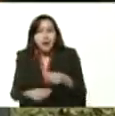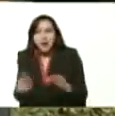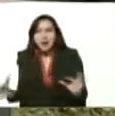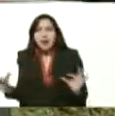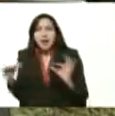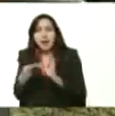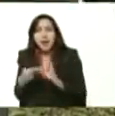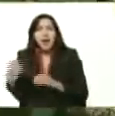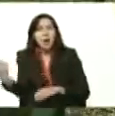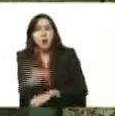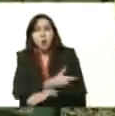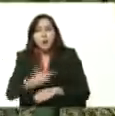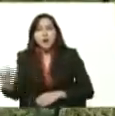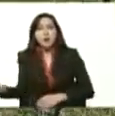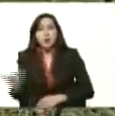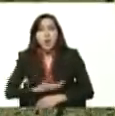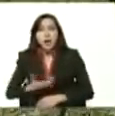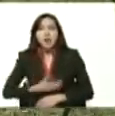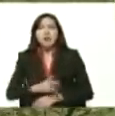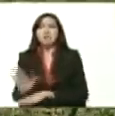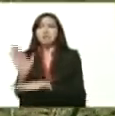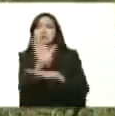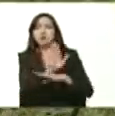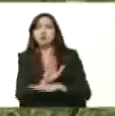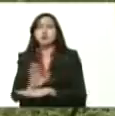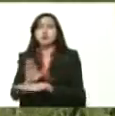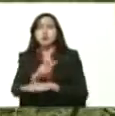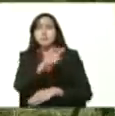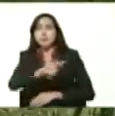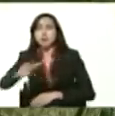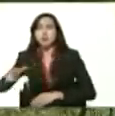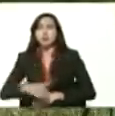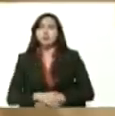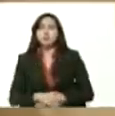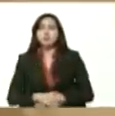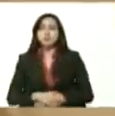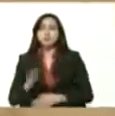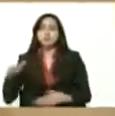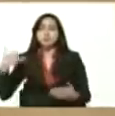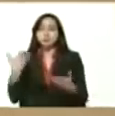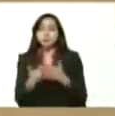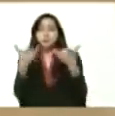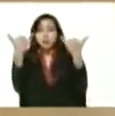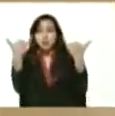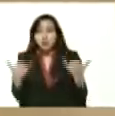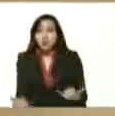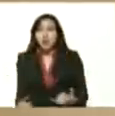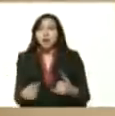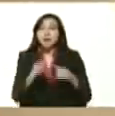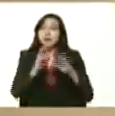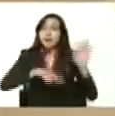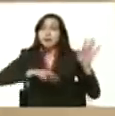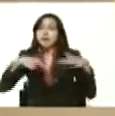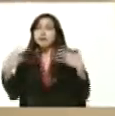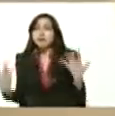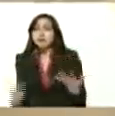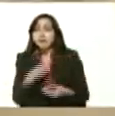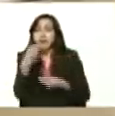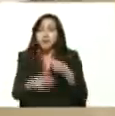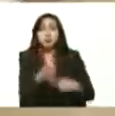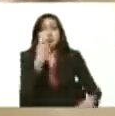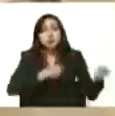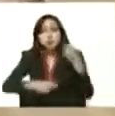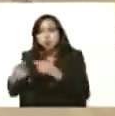alcaldía y protectorados hasta el día de hoy hemos realizado 17 expoferias expoventa de